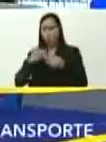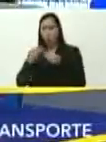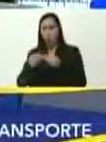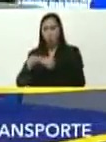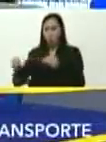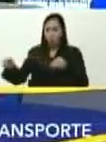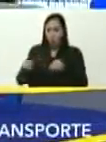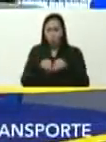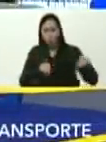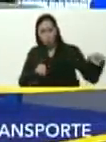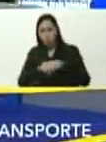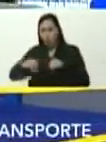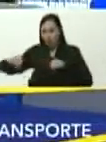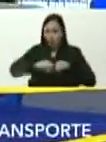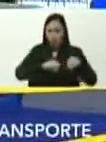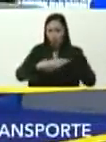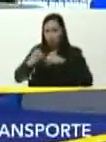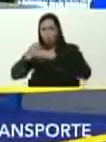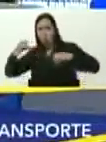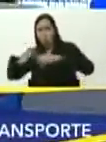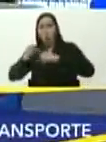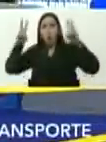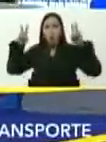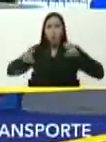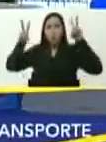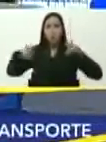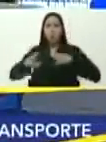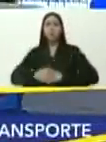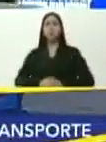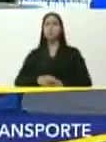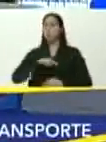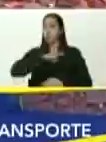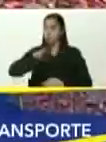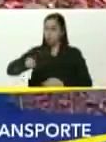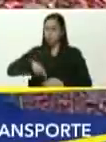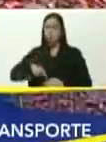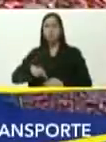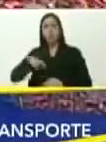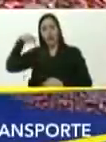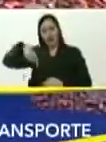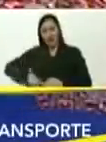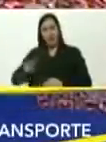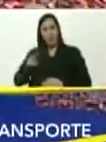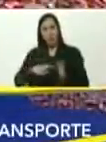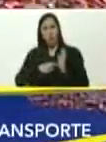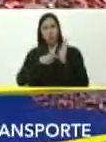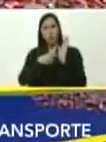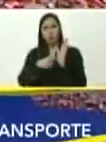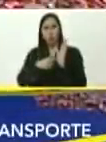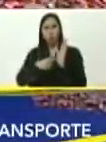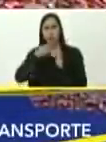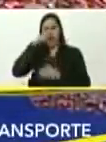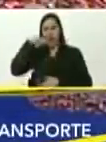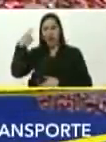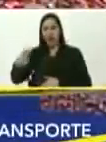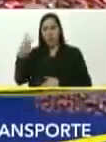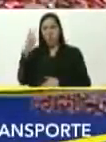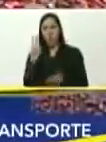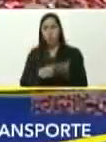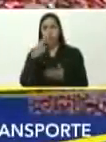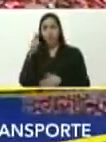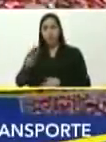asamblaje, y fabricación de nuevas unidades, nosotros vamos a poner al país, el próximo año 2022,